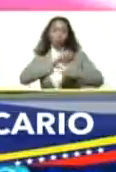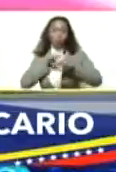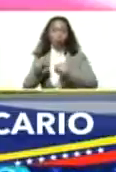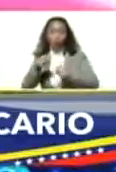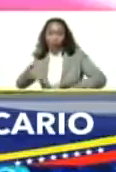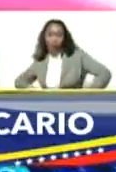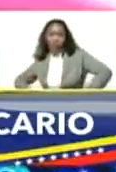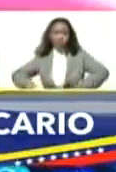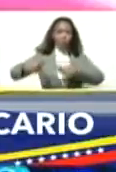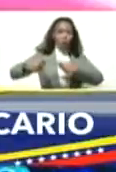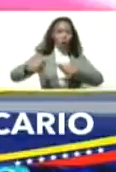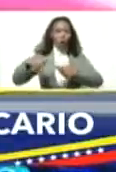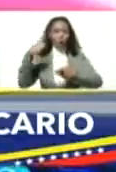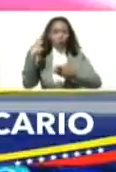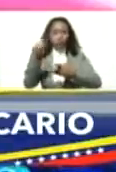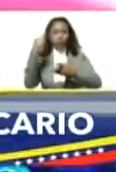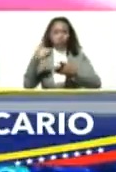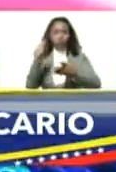enfrentamiento.